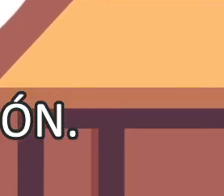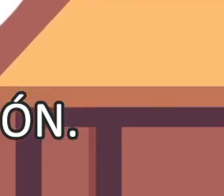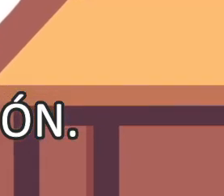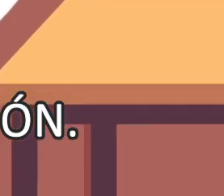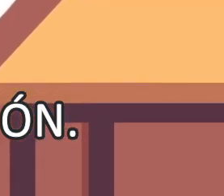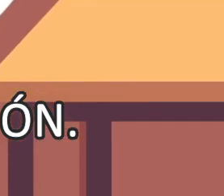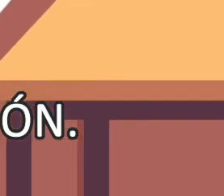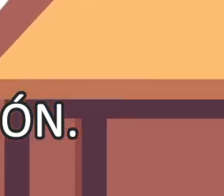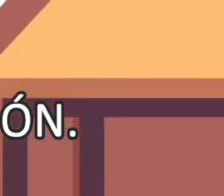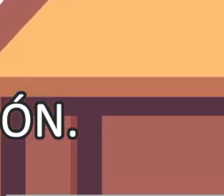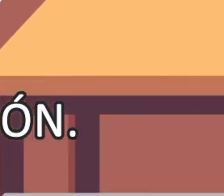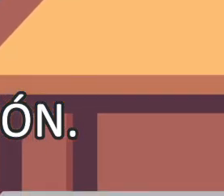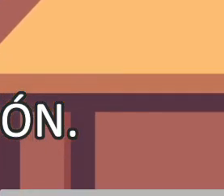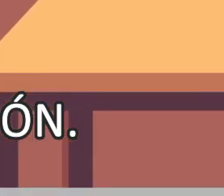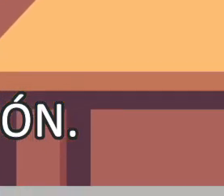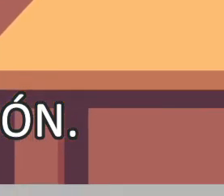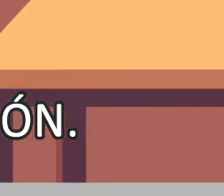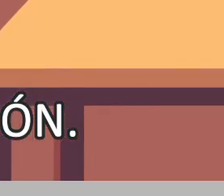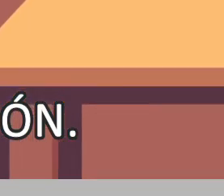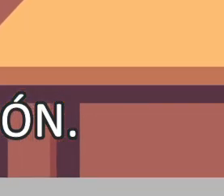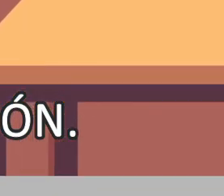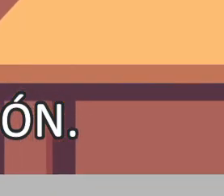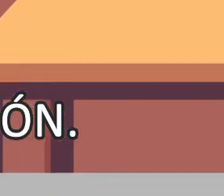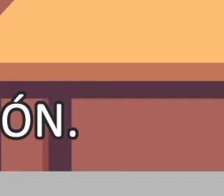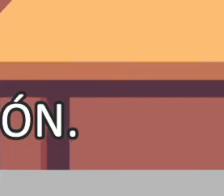comunión.